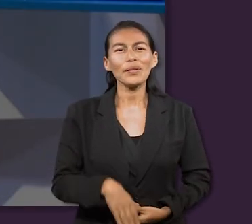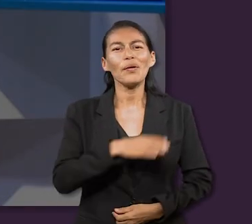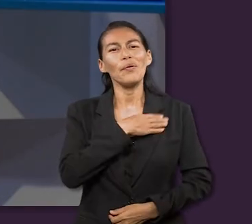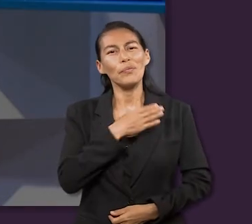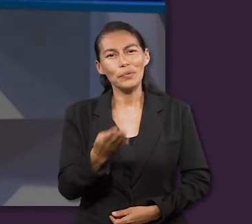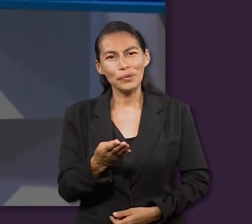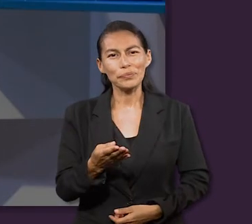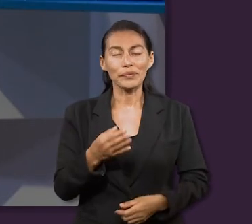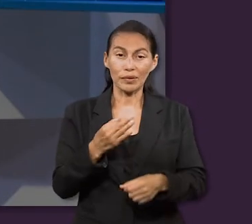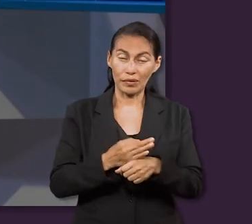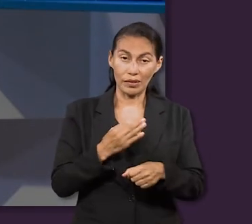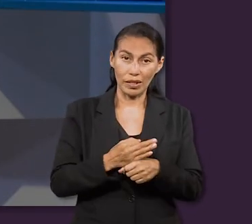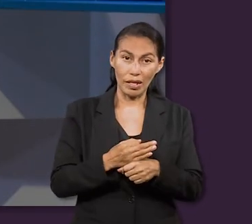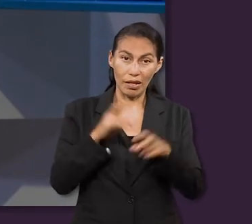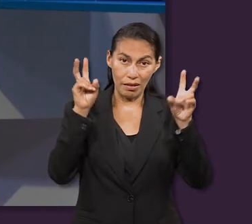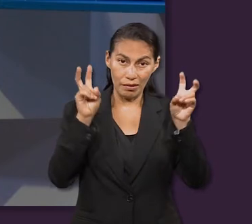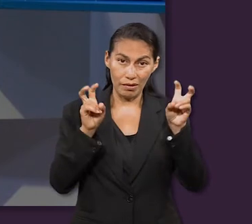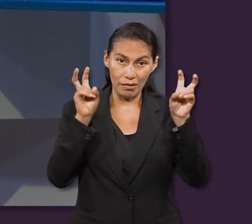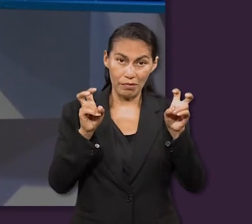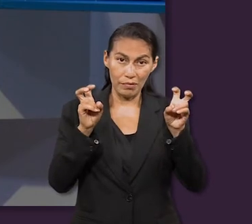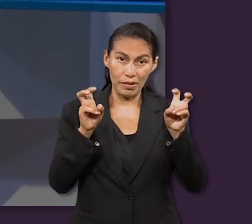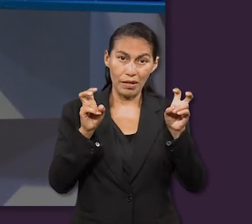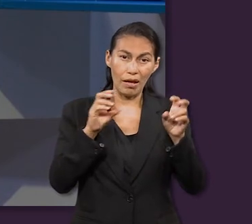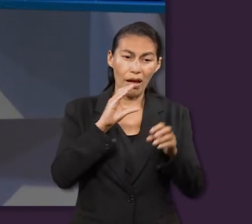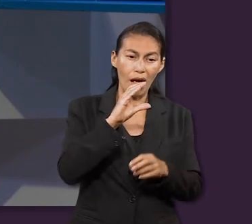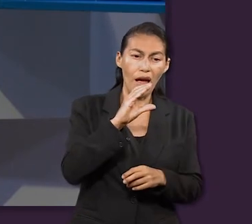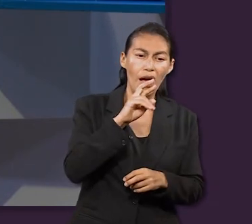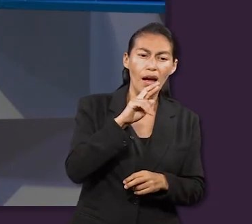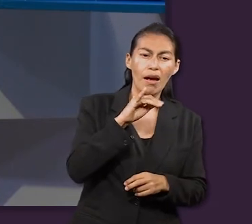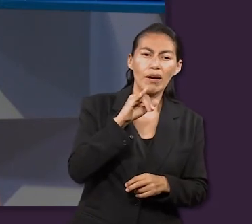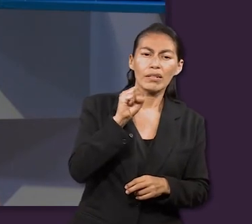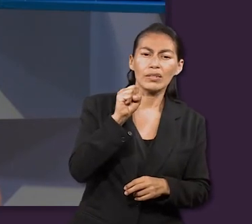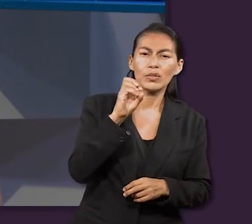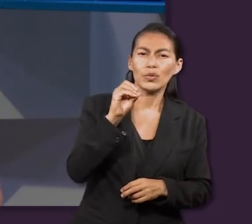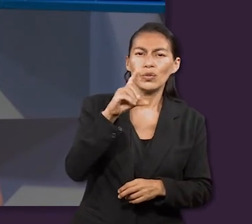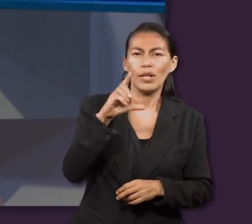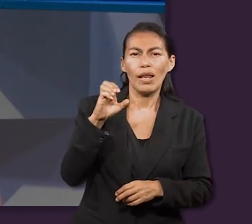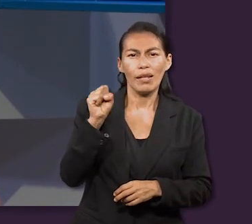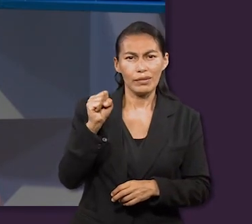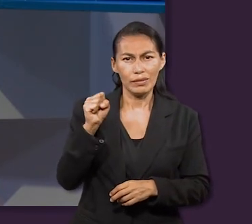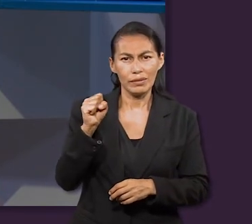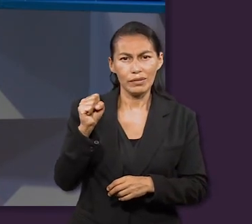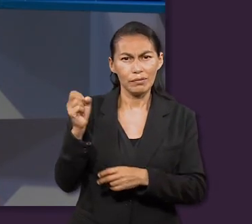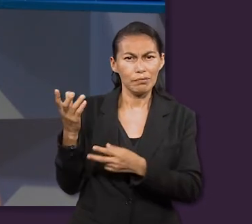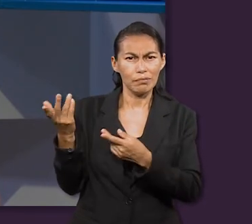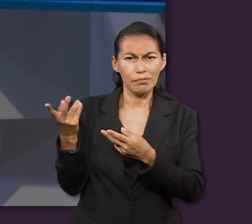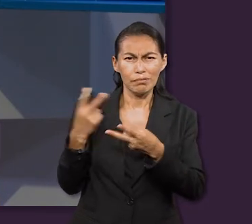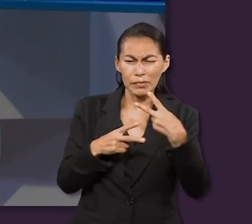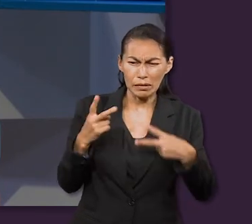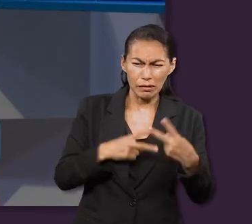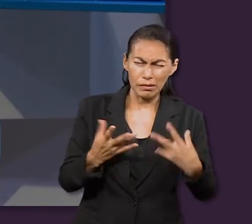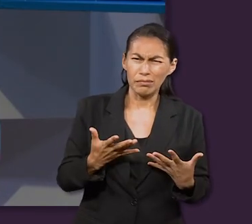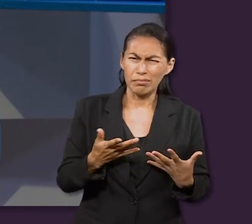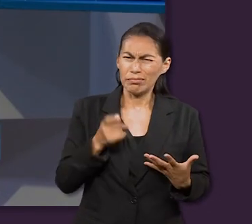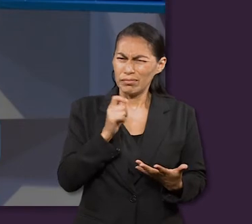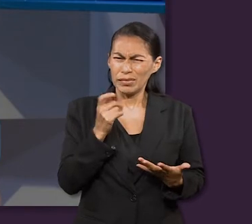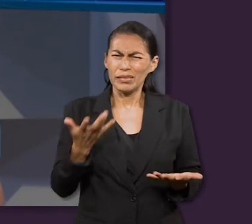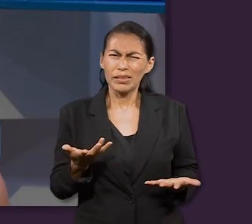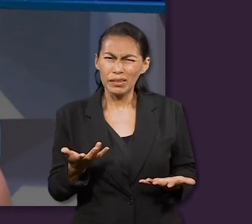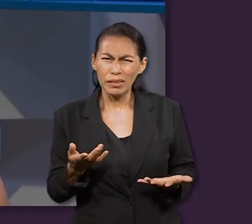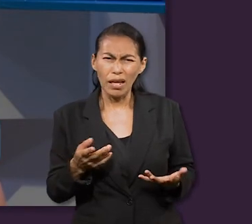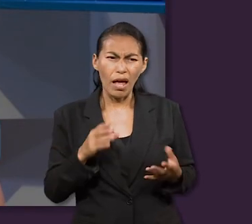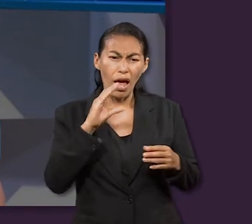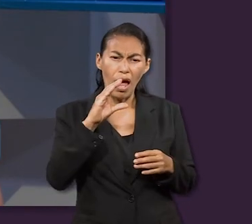Bueno, el tema de esta Escuela Sabática de la lección 2 son los crisoles venideros. En lo personal, cuando